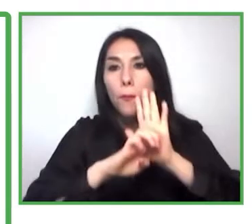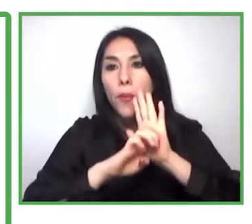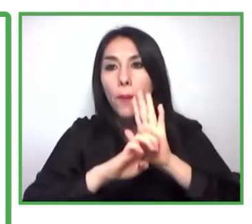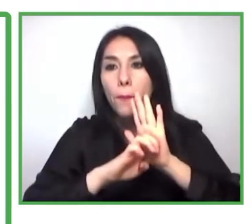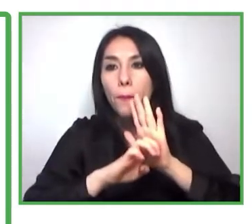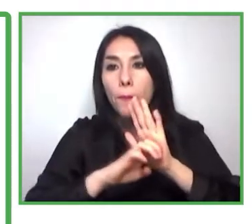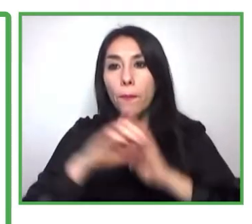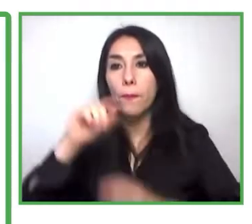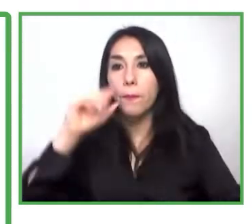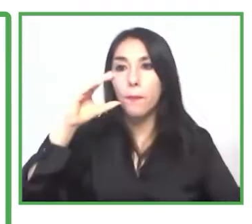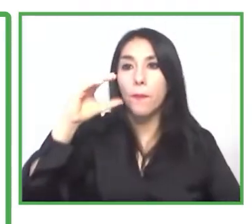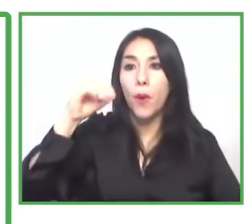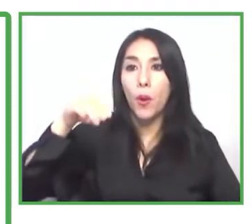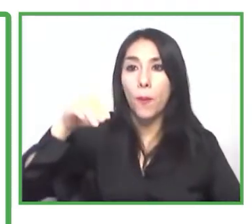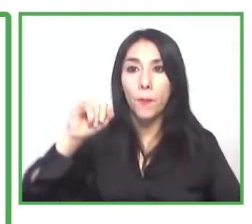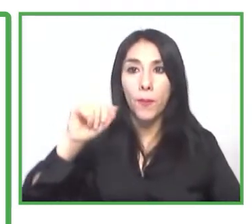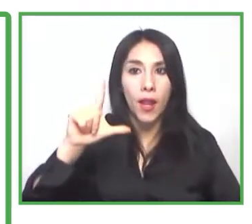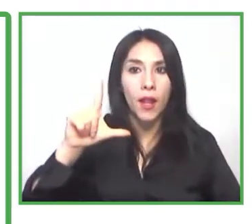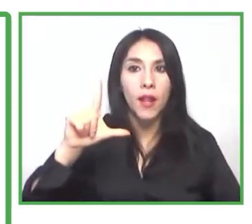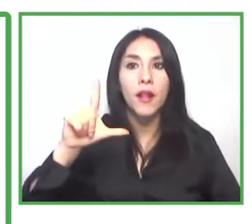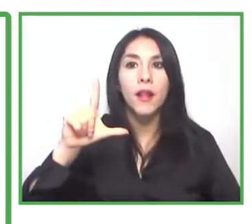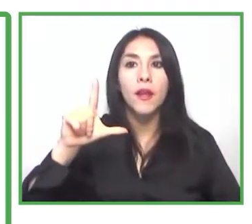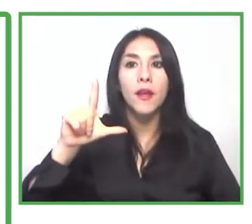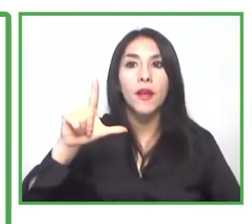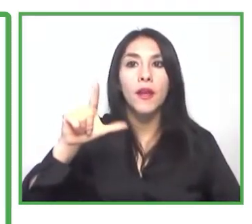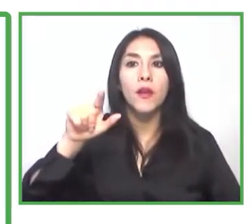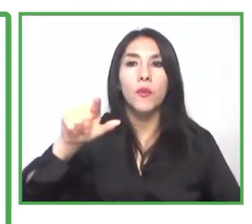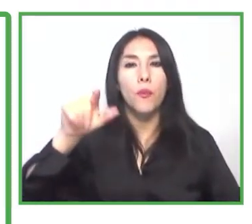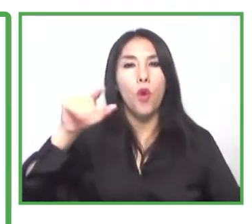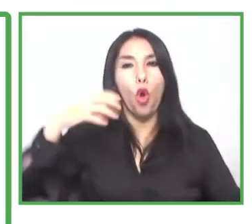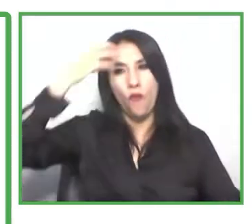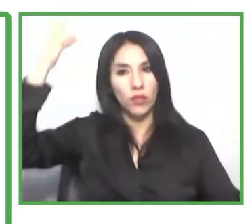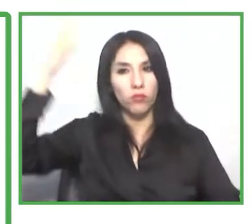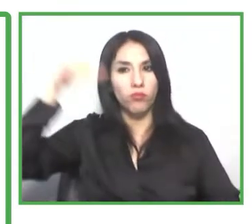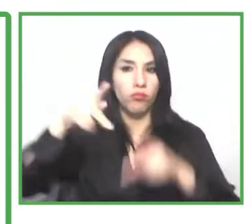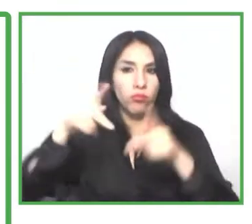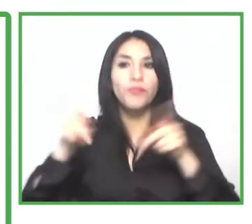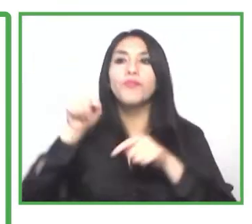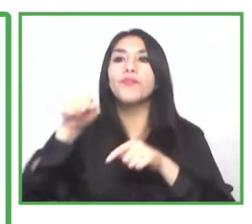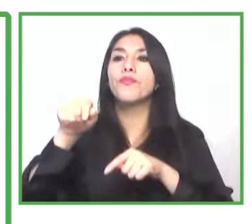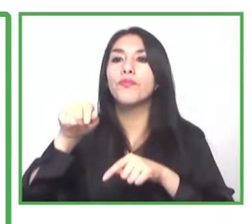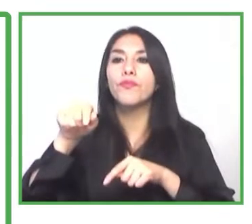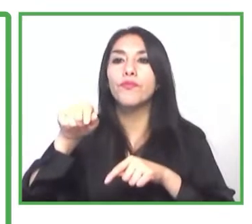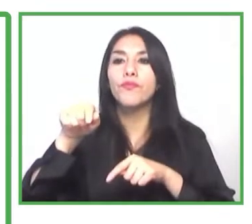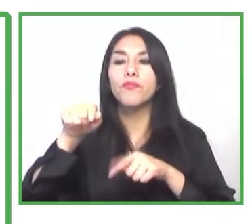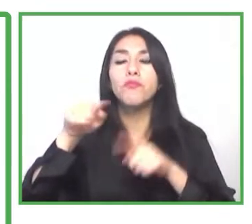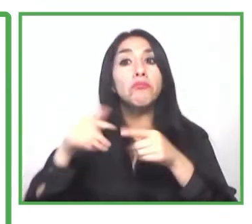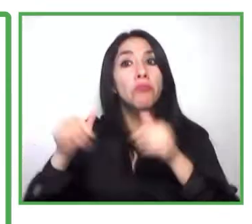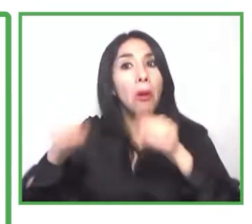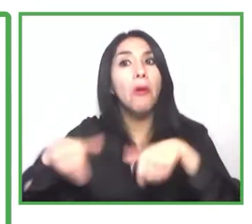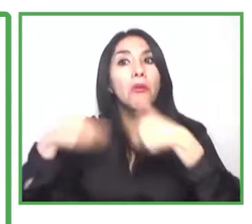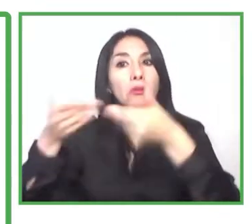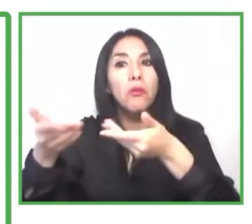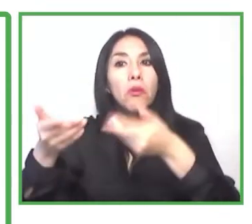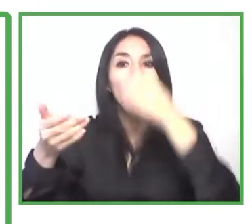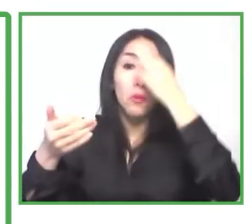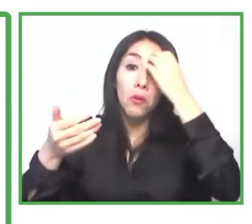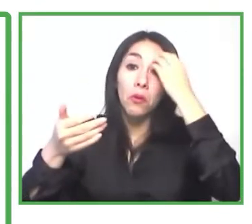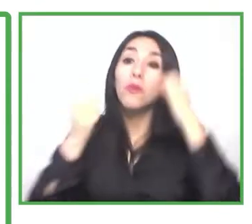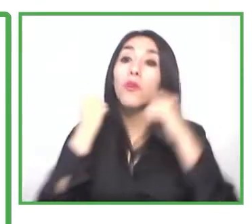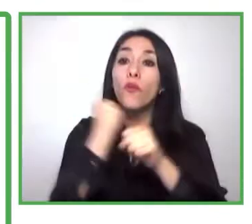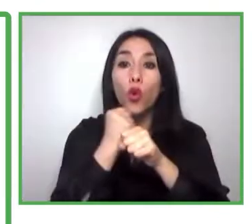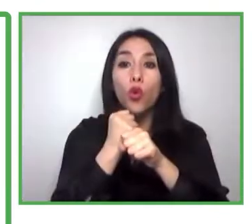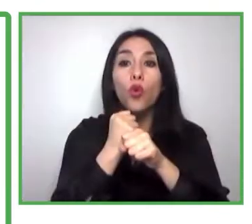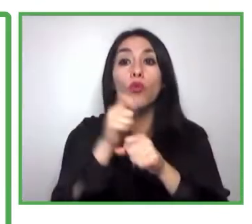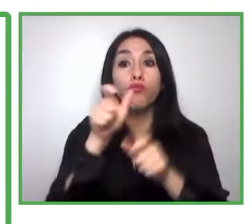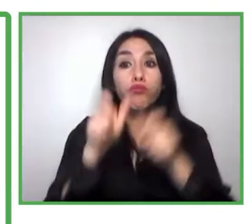Laboral de los Municipios. Y además también con organizaciones sin fines de lucro. Entonces, desde ese punto de vista, lo que nosotros vamos haciendo es que vamos